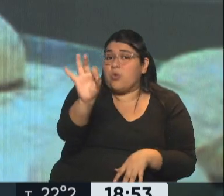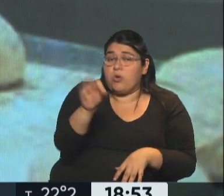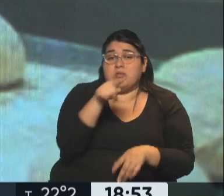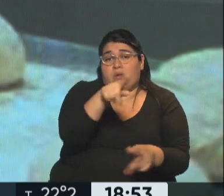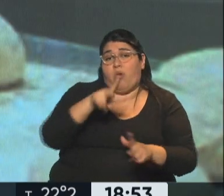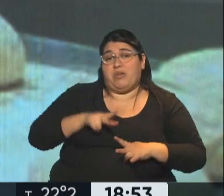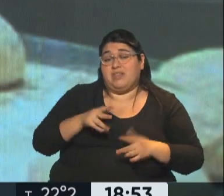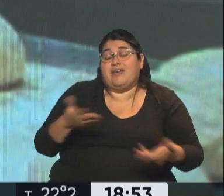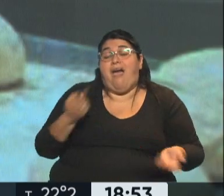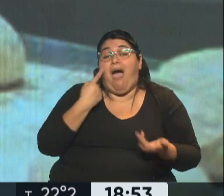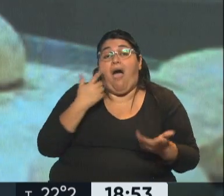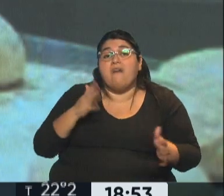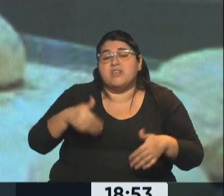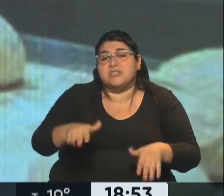dijiste, veremos, hay que esperar. Gracias Nazarena.